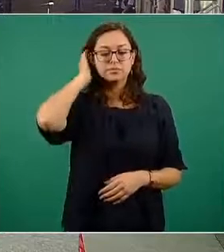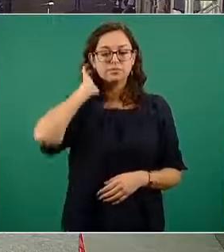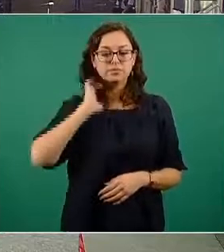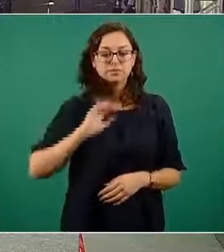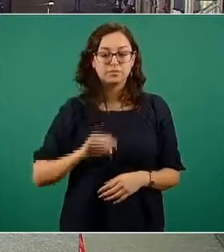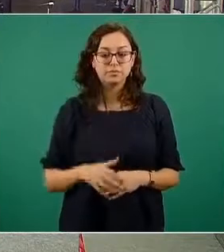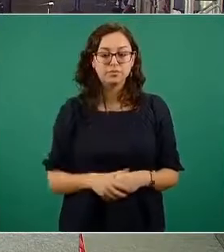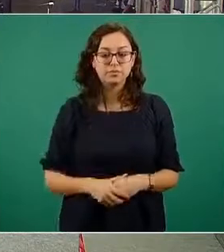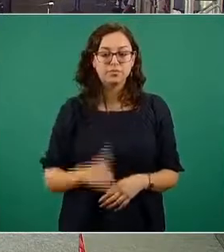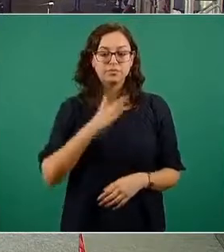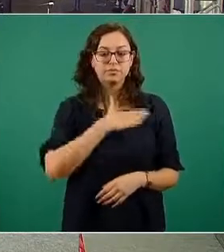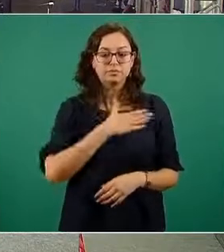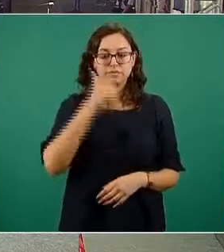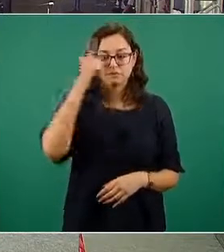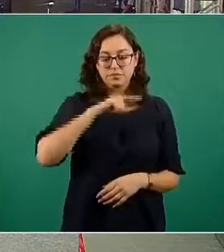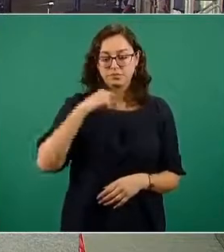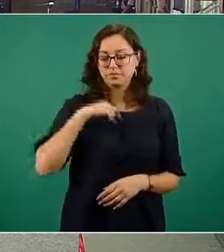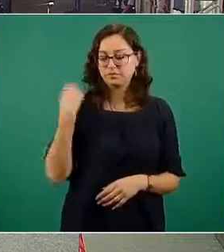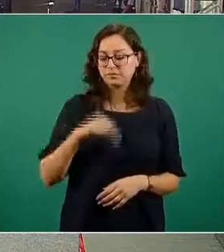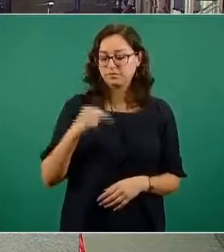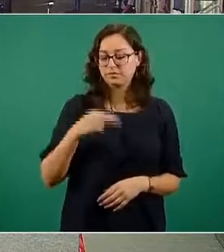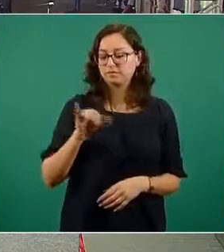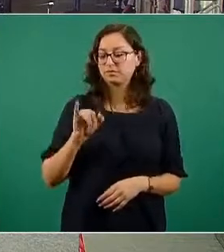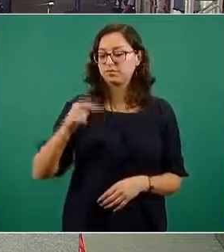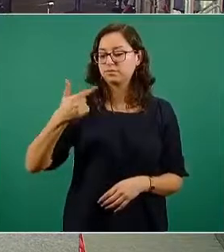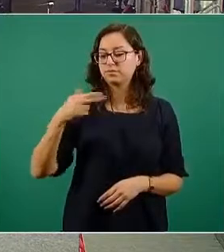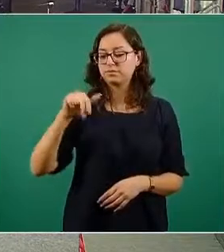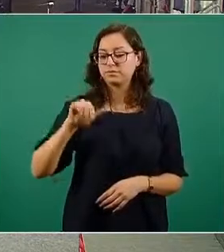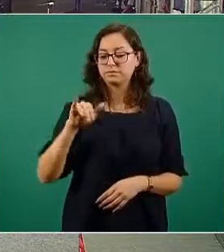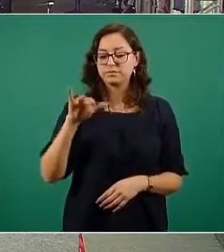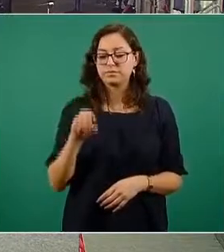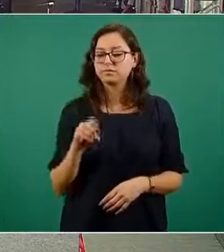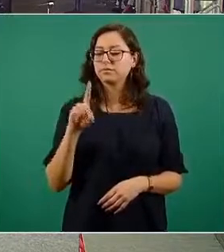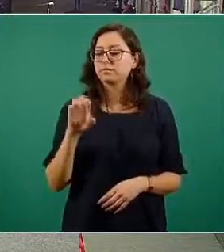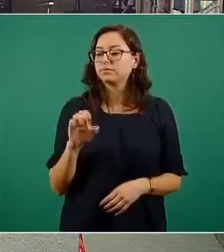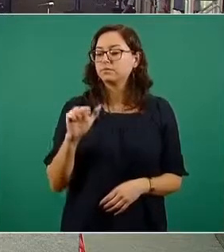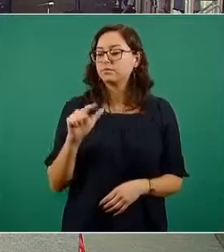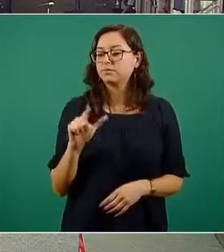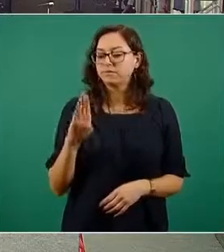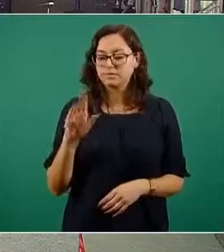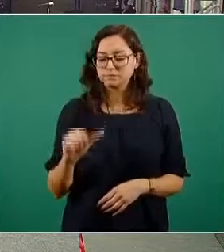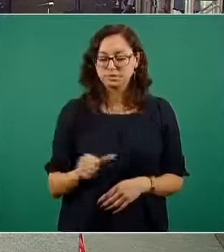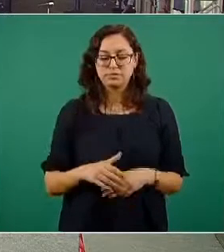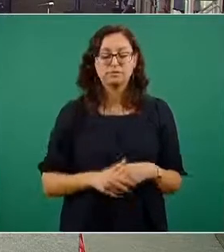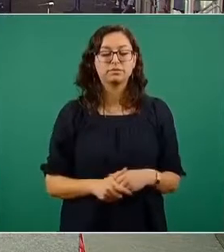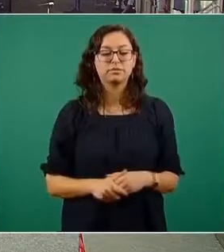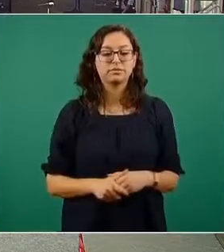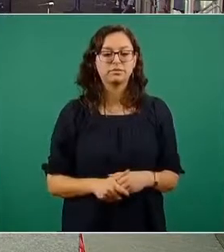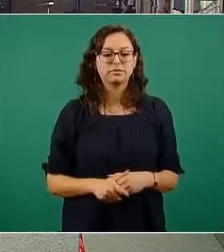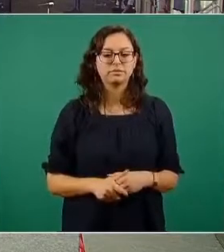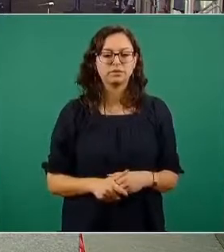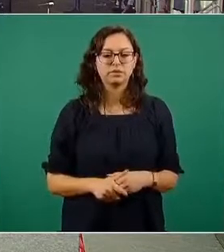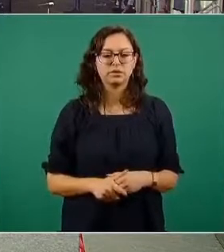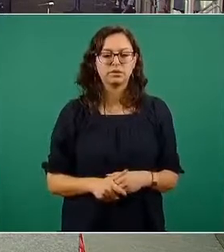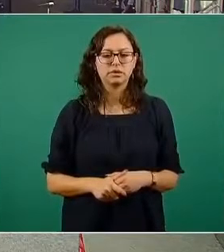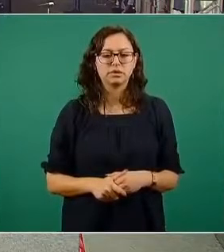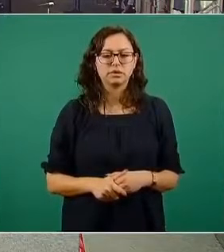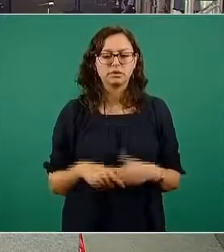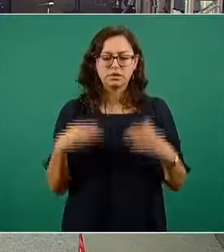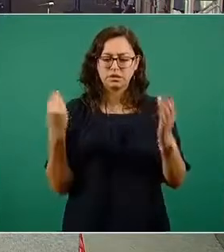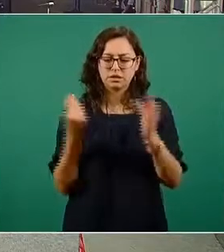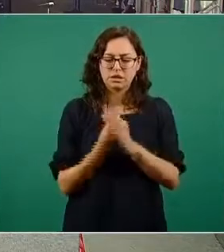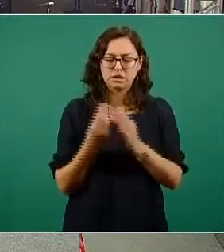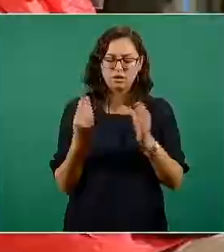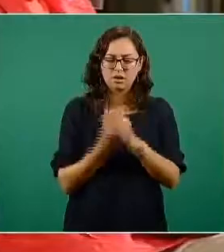buenas noches Ignacio de Alba de Pie de Página preguntarles en el documento que se publicó sobre el seminario de reflexiones